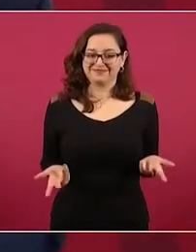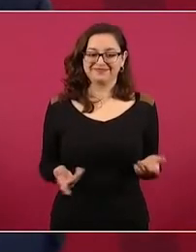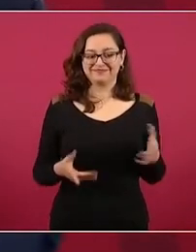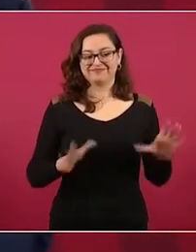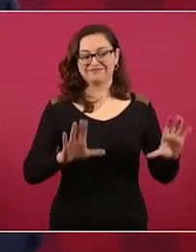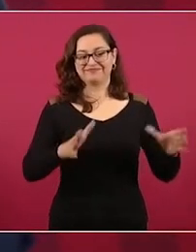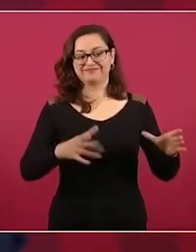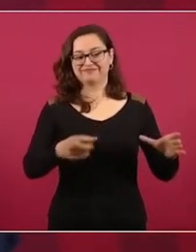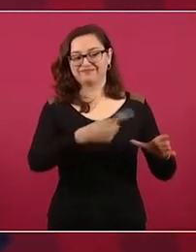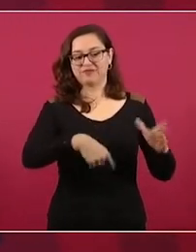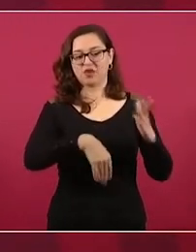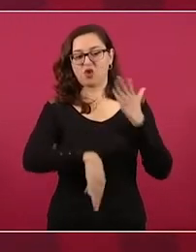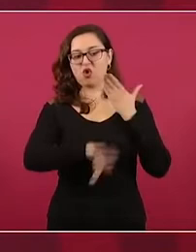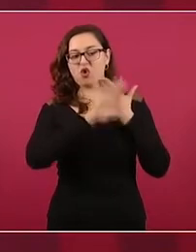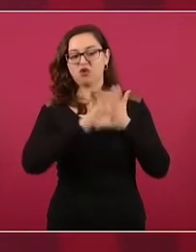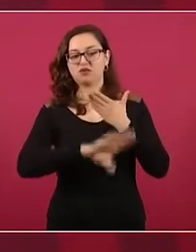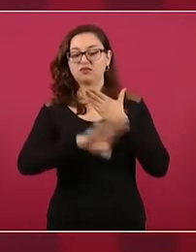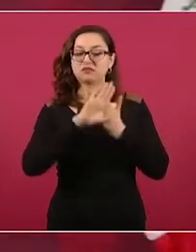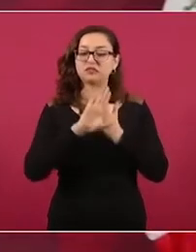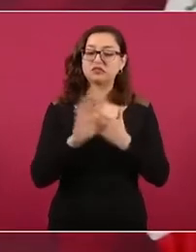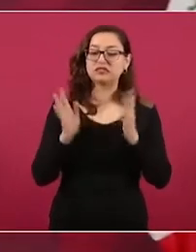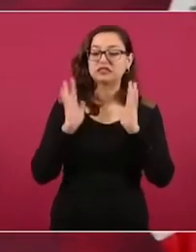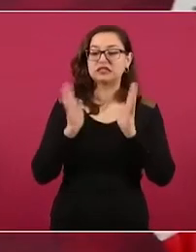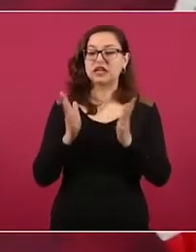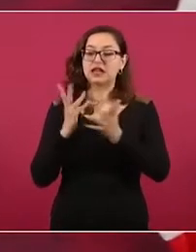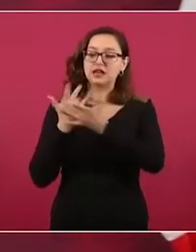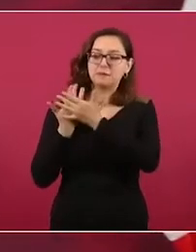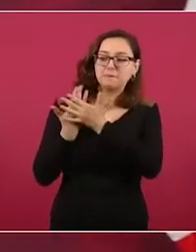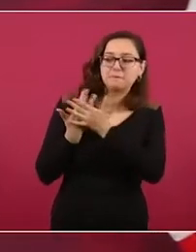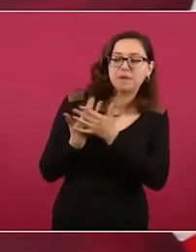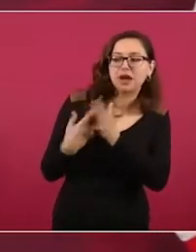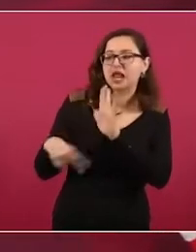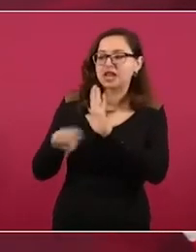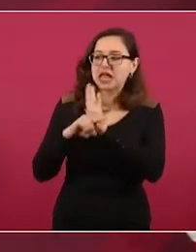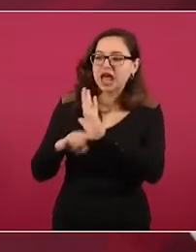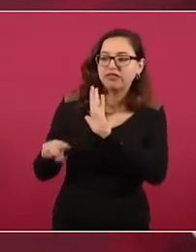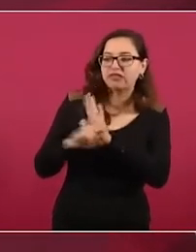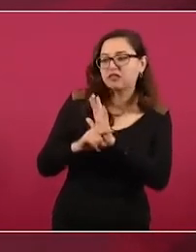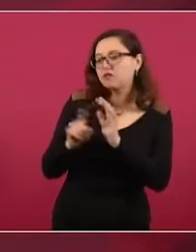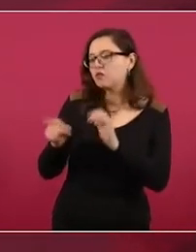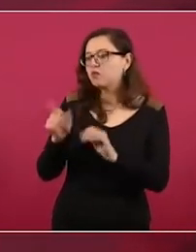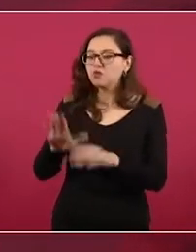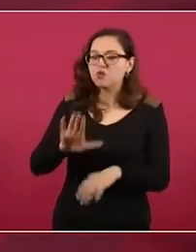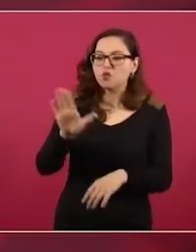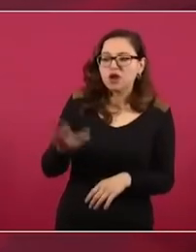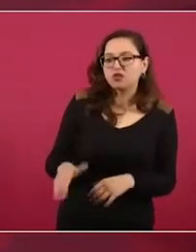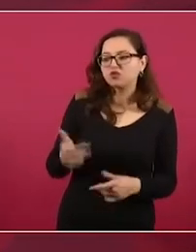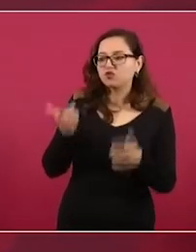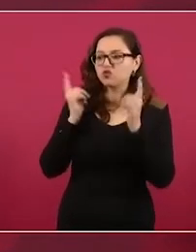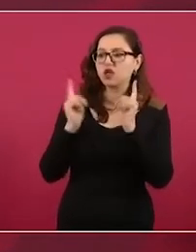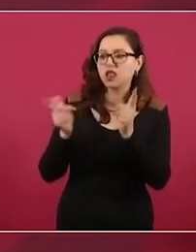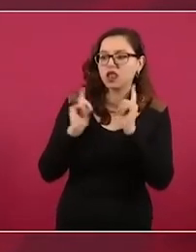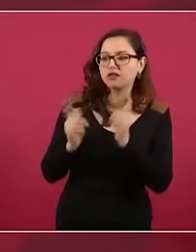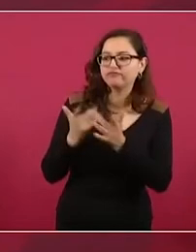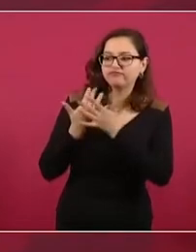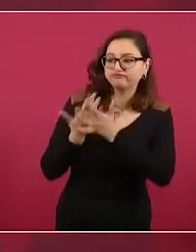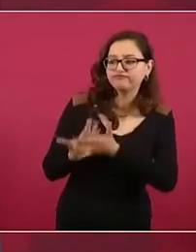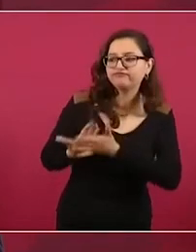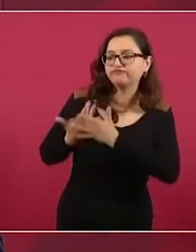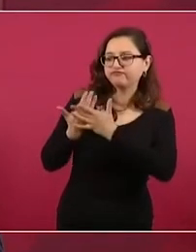van a haber elecciones en Coahuila.